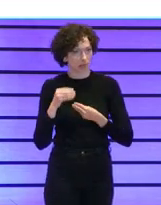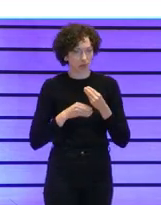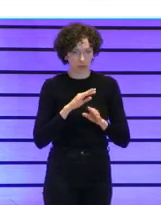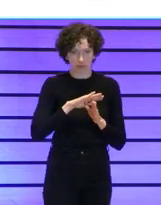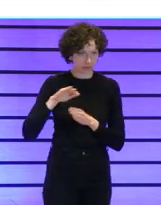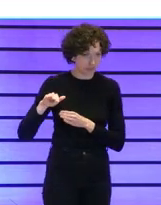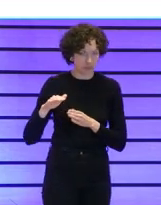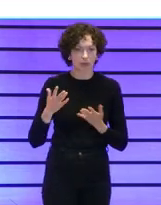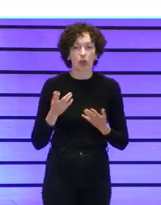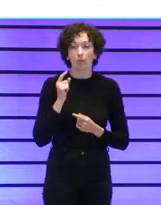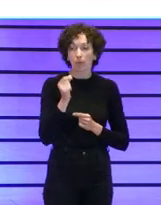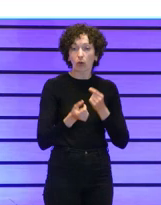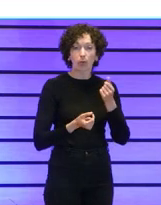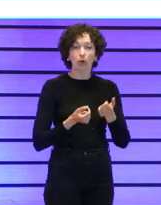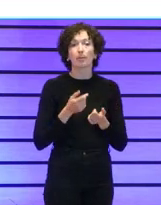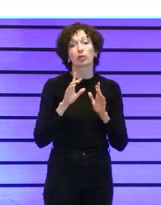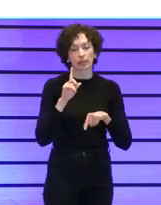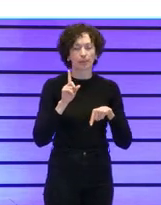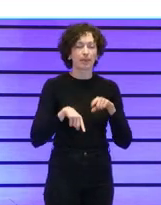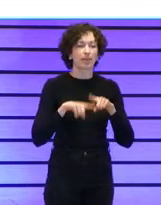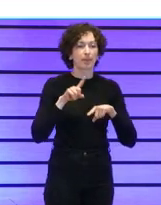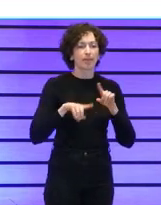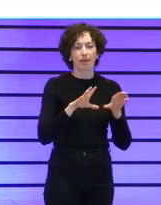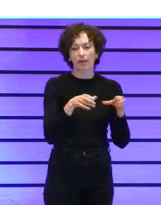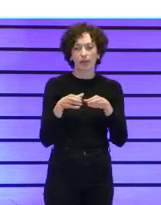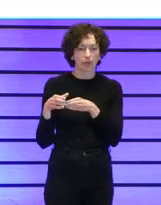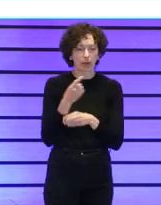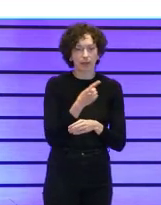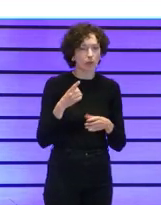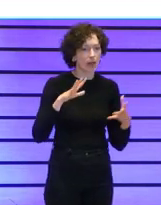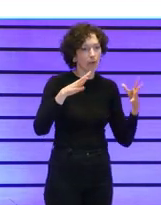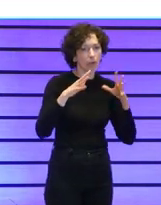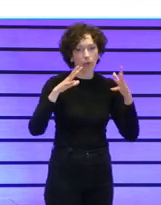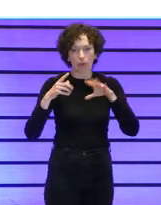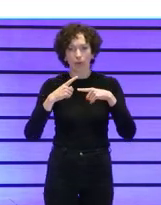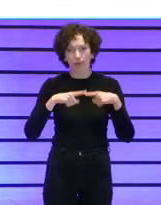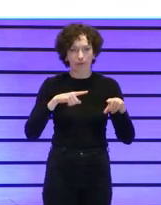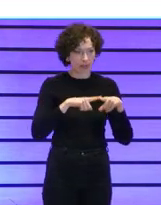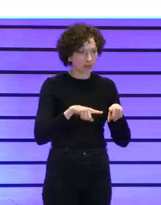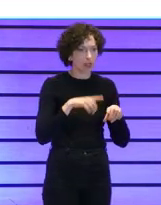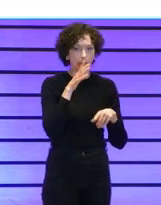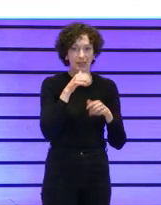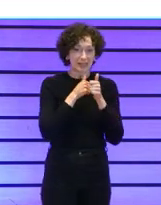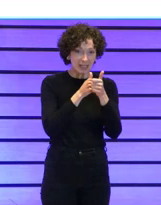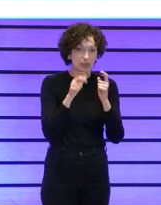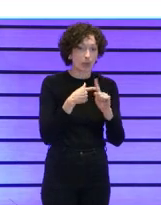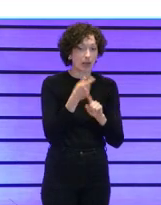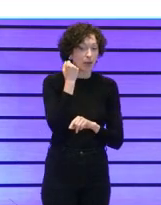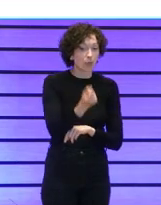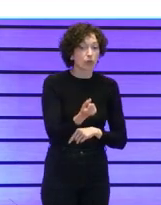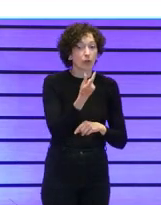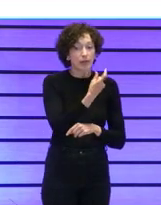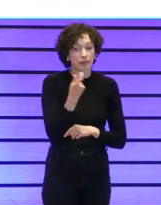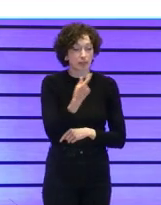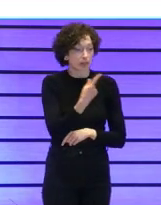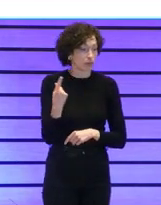poco a poco también en función de cada equipo la evolución es distinta el seguimiento y apoyo que necesitan es